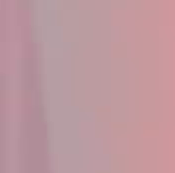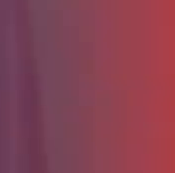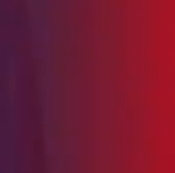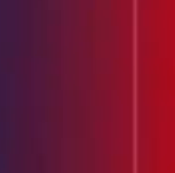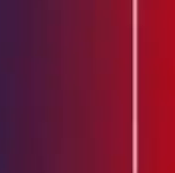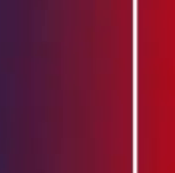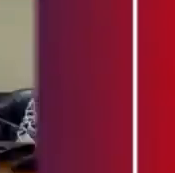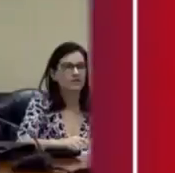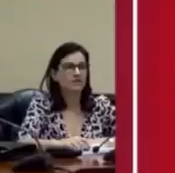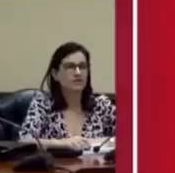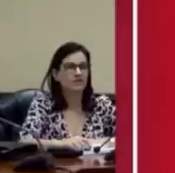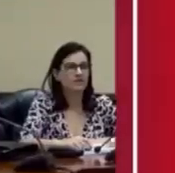y a y